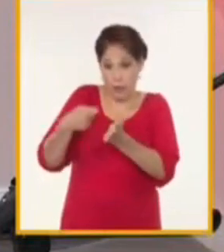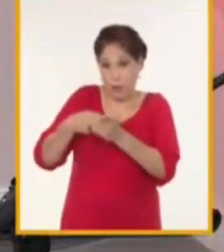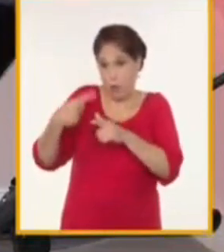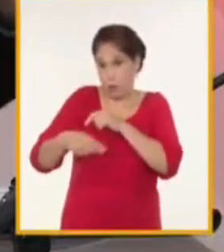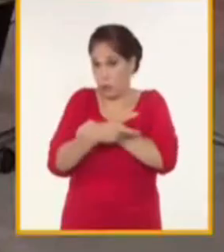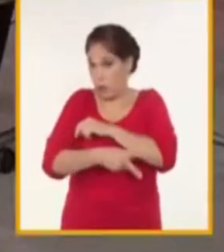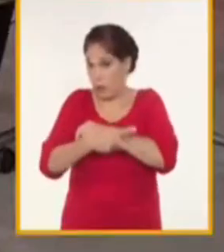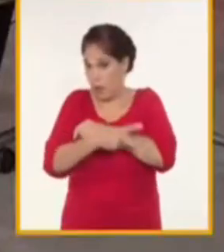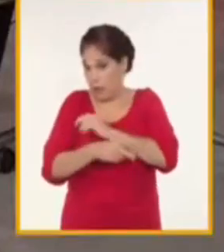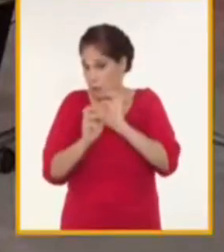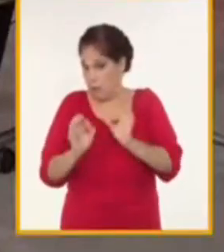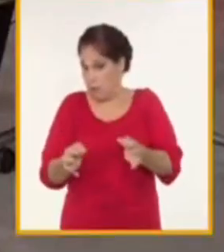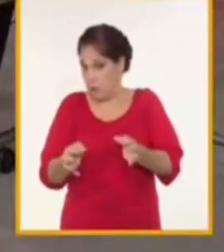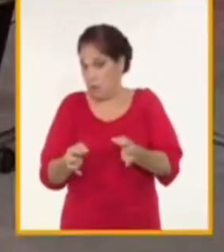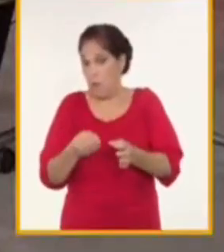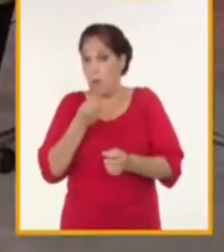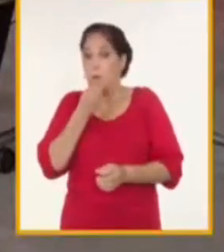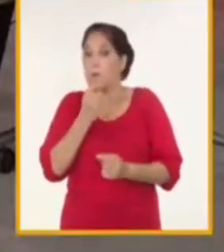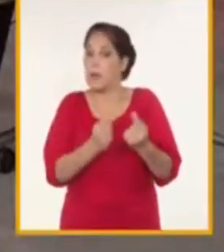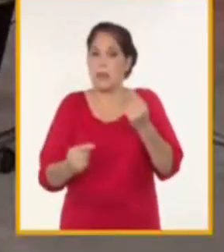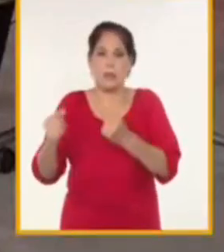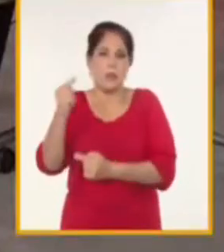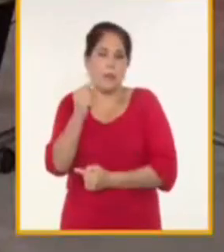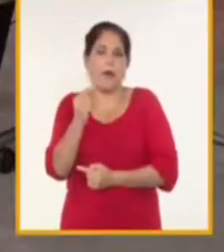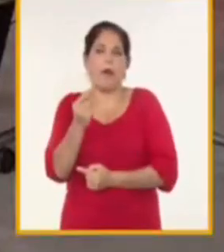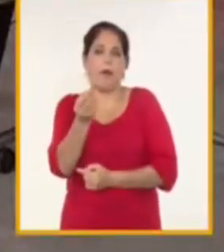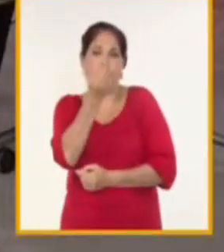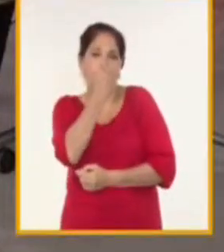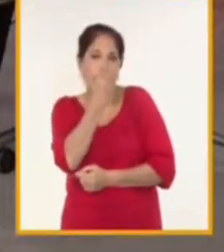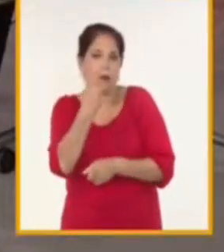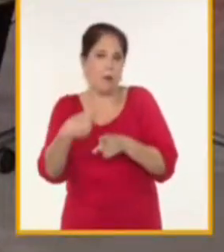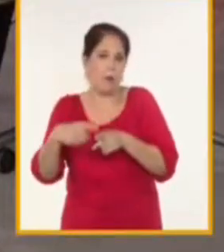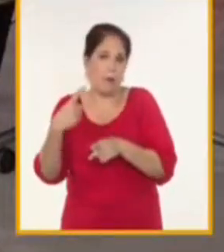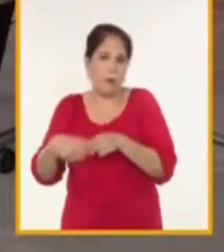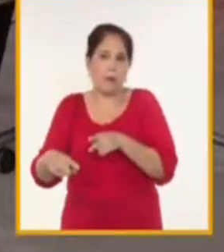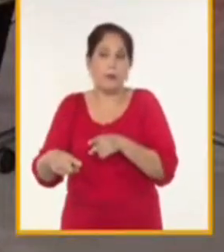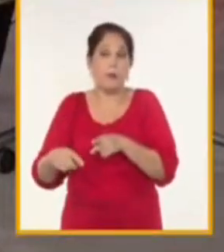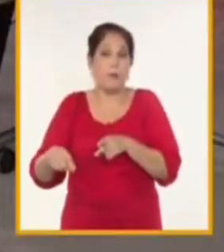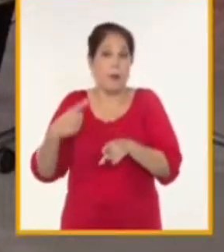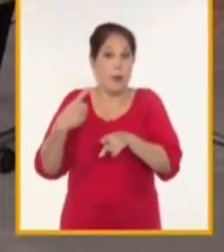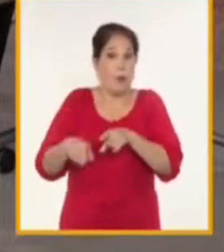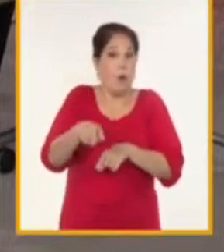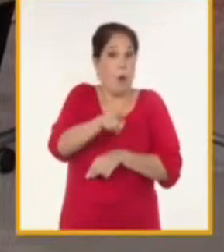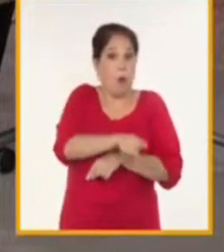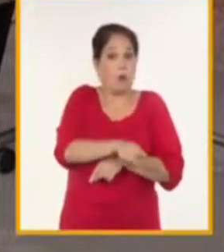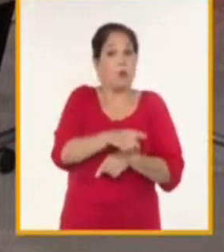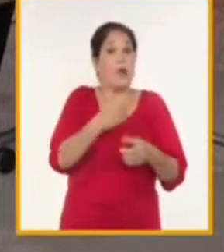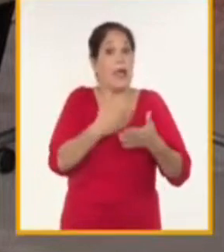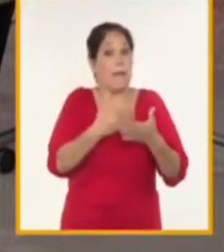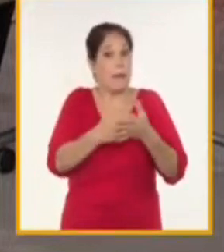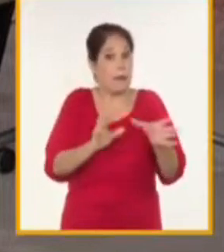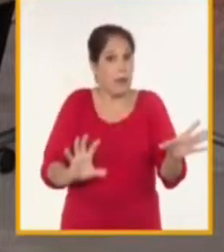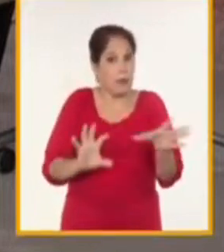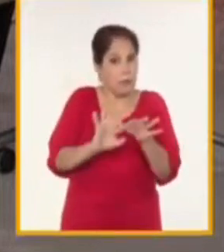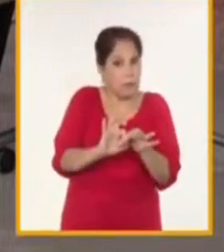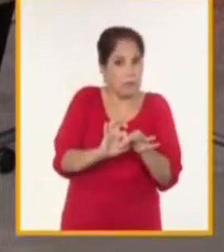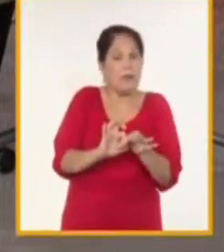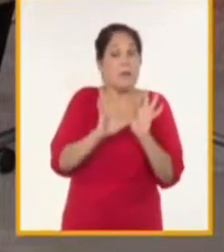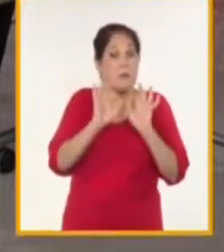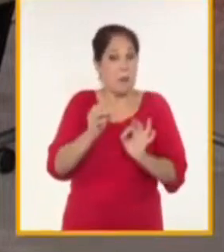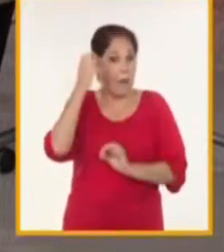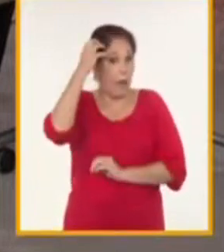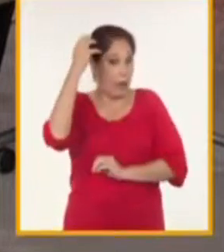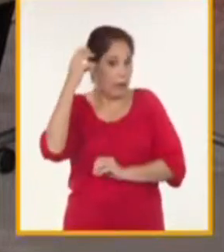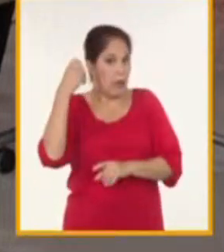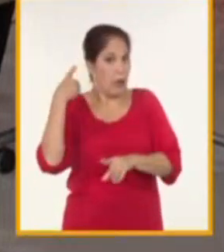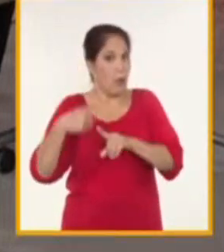los sectores fundamentales que necesita hoy la economía cubana y por el otro ese encadenamiento con la empresa estatal